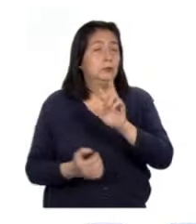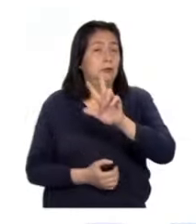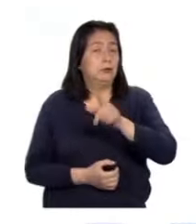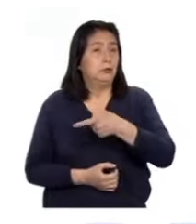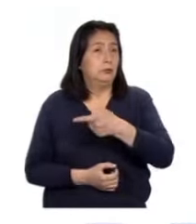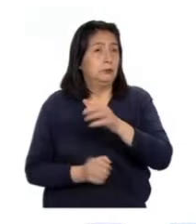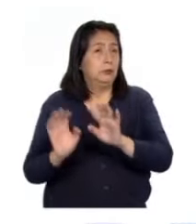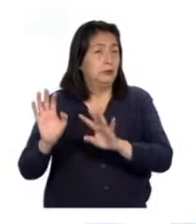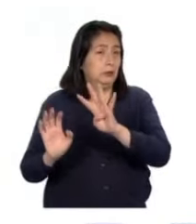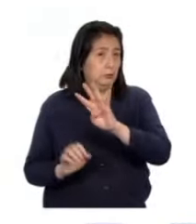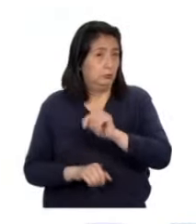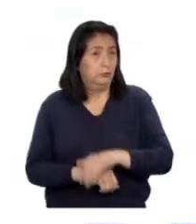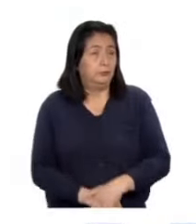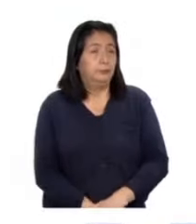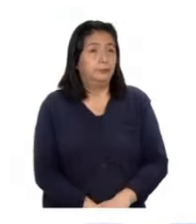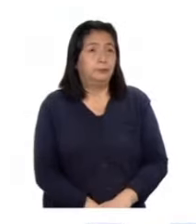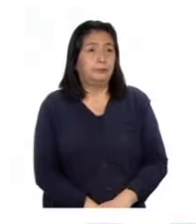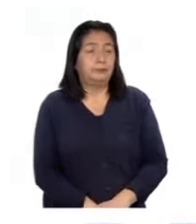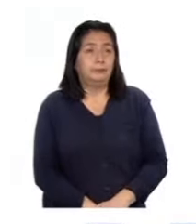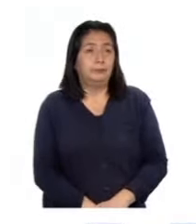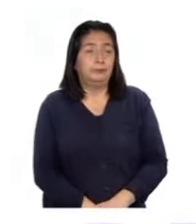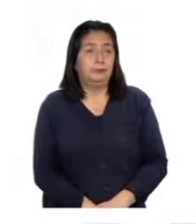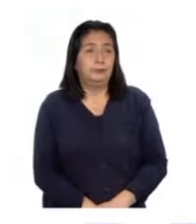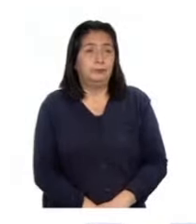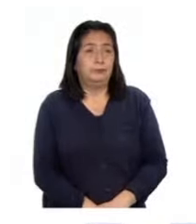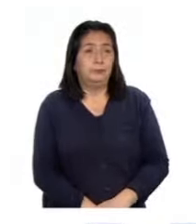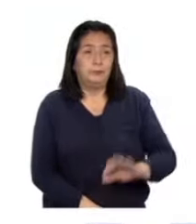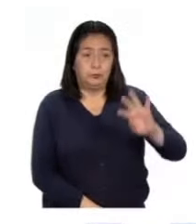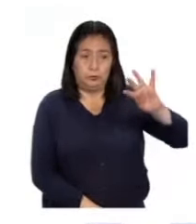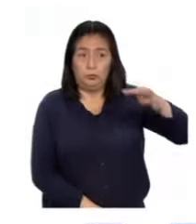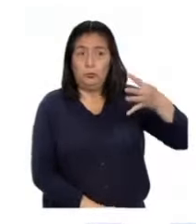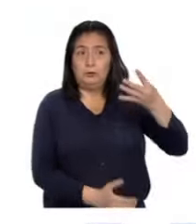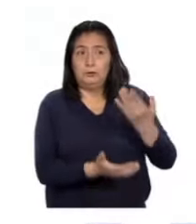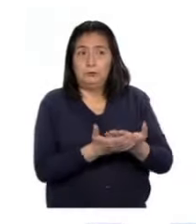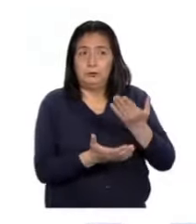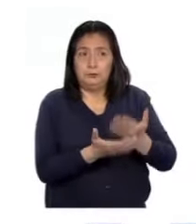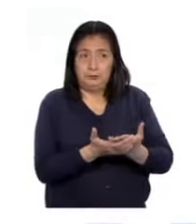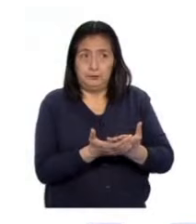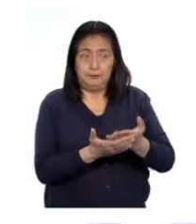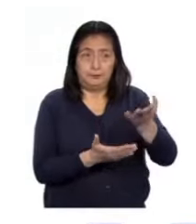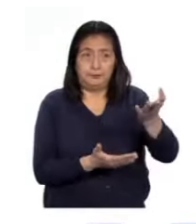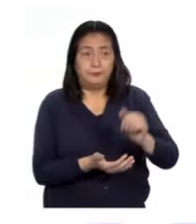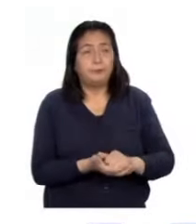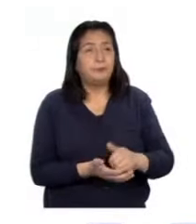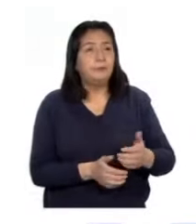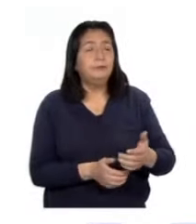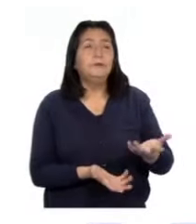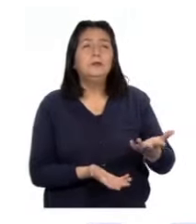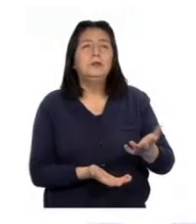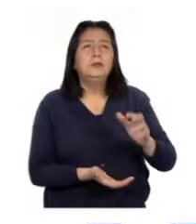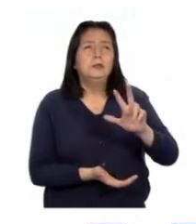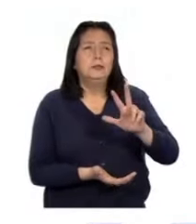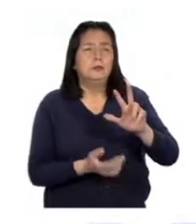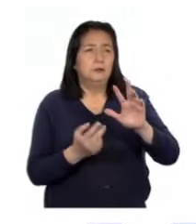,14. En el cuarto intento, se divide